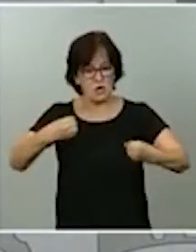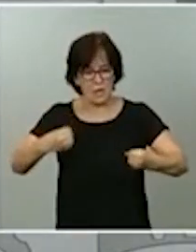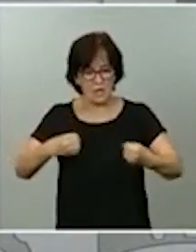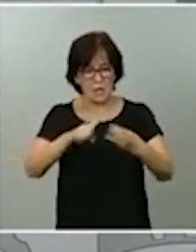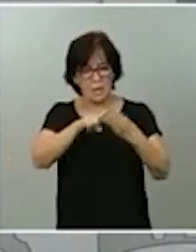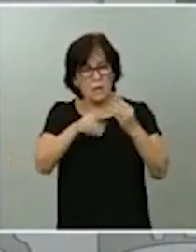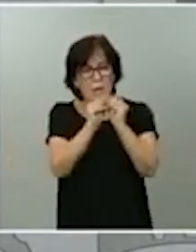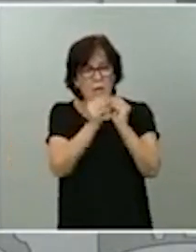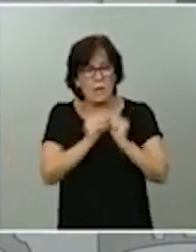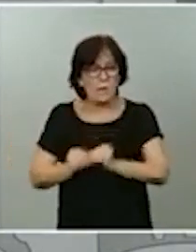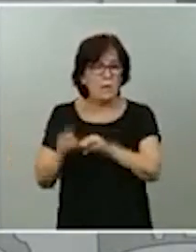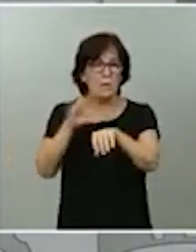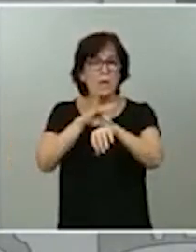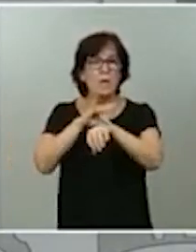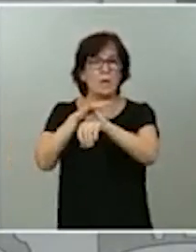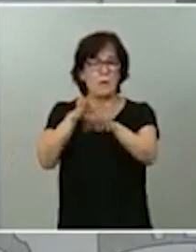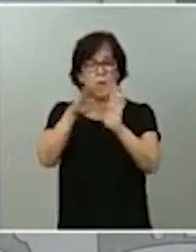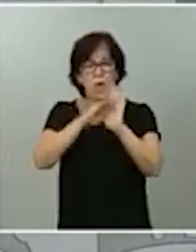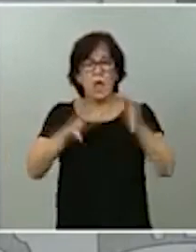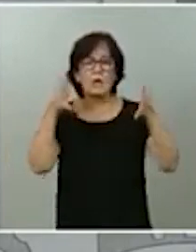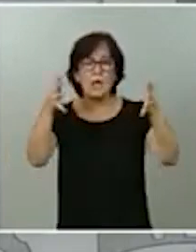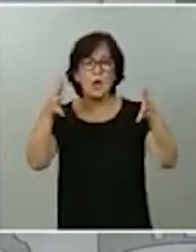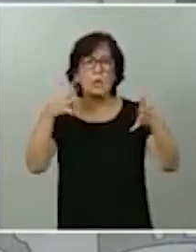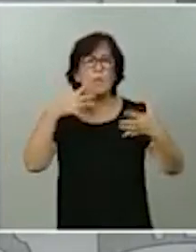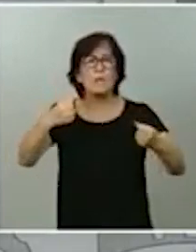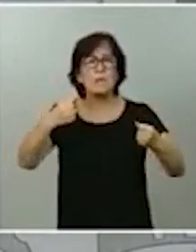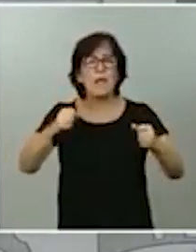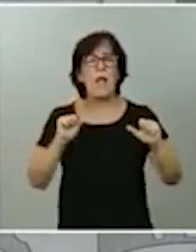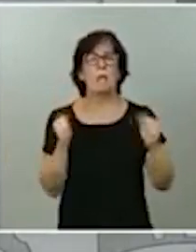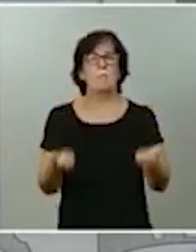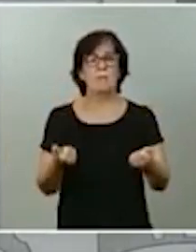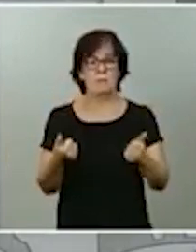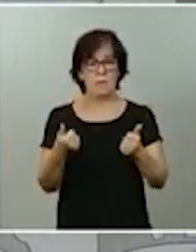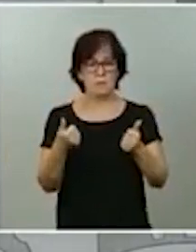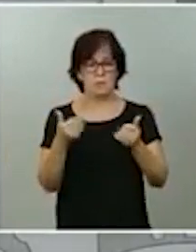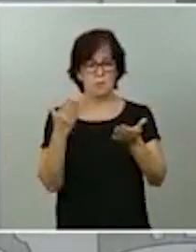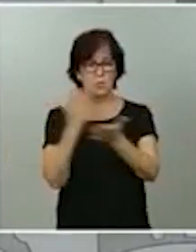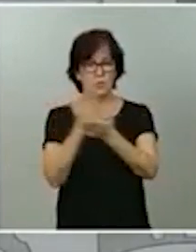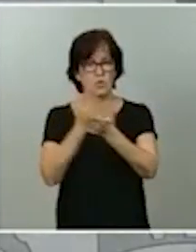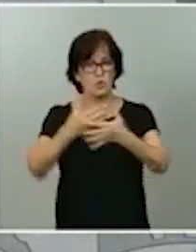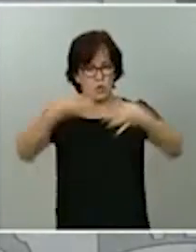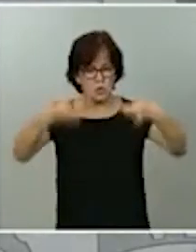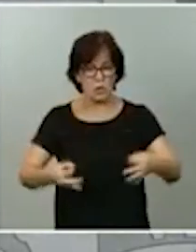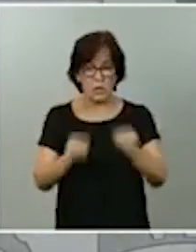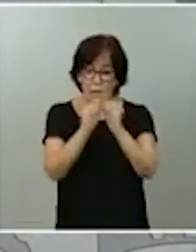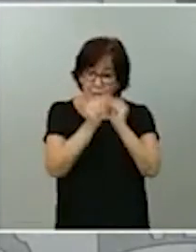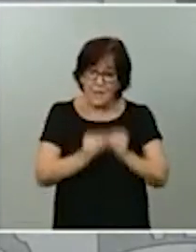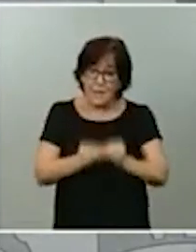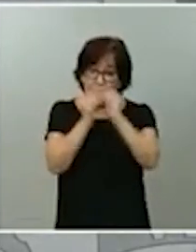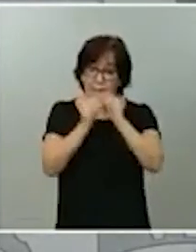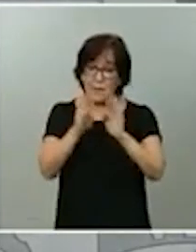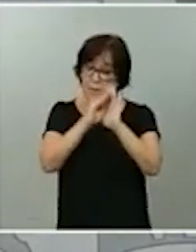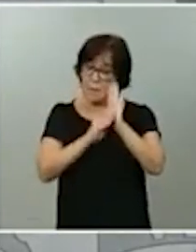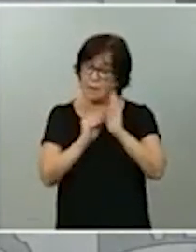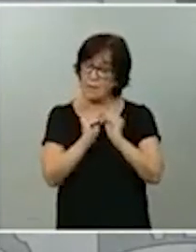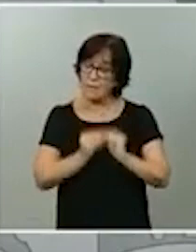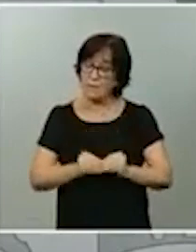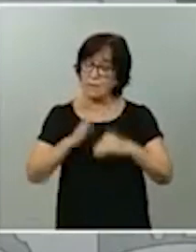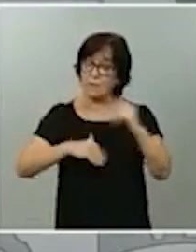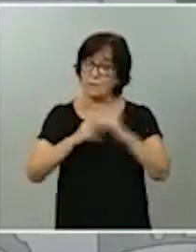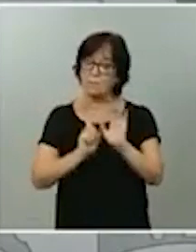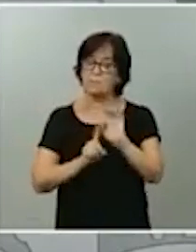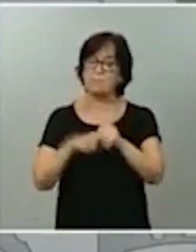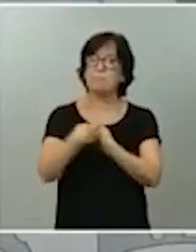una guía de recomendaciones sanitarias para iniciar un curso seguro. Esa guía fue elaborada, y quiero además recordarlo, con la participación de las